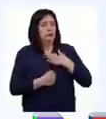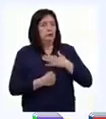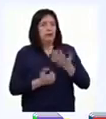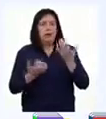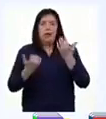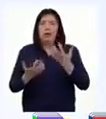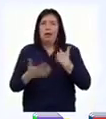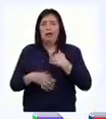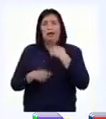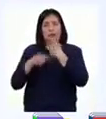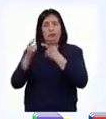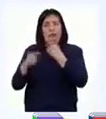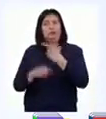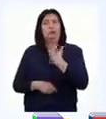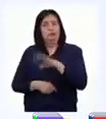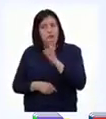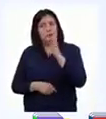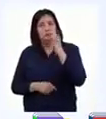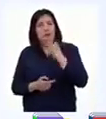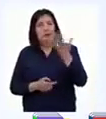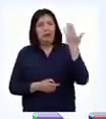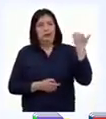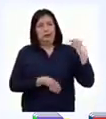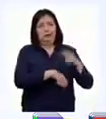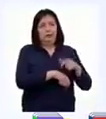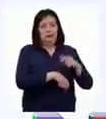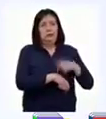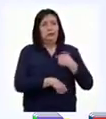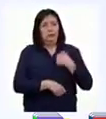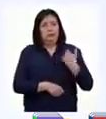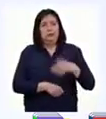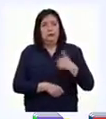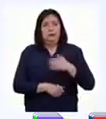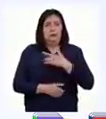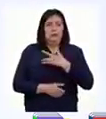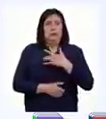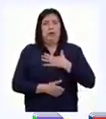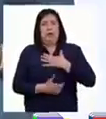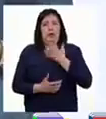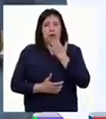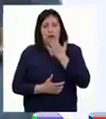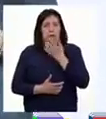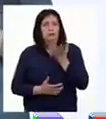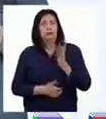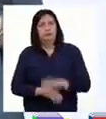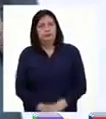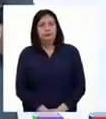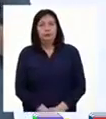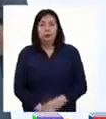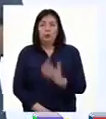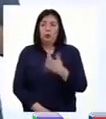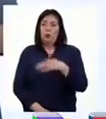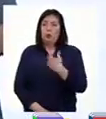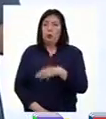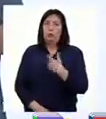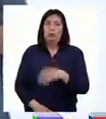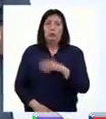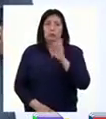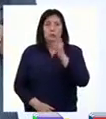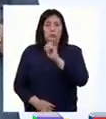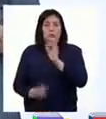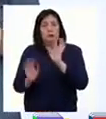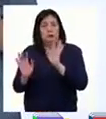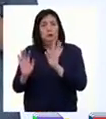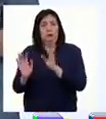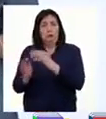Ahora lo cuento como una anécdota, pero en su momento debo admitir que me causó mucho temor. Uy, profesora, qué bueno que no fue